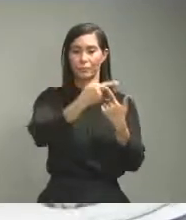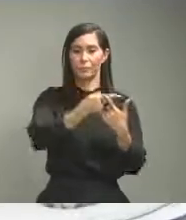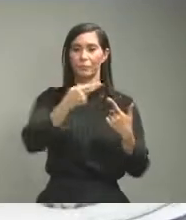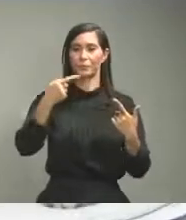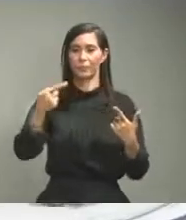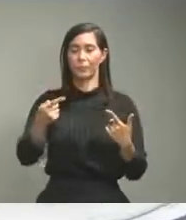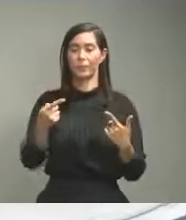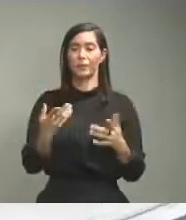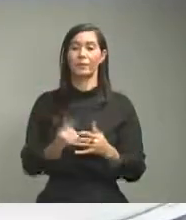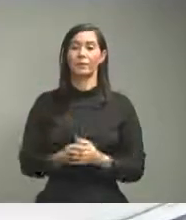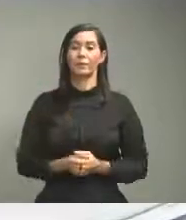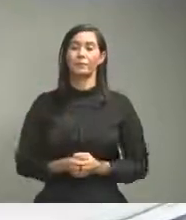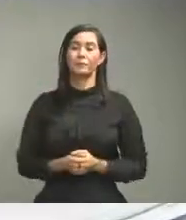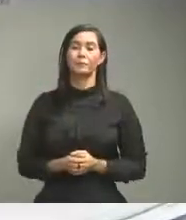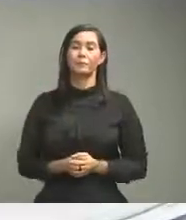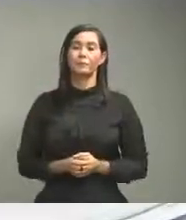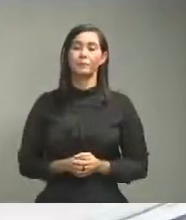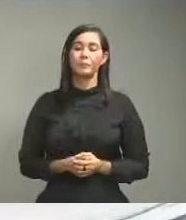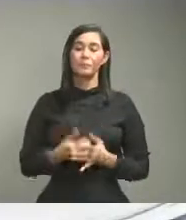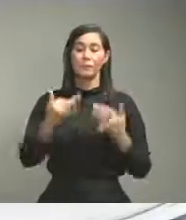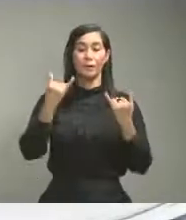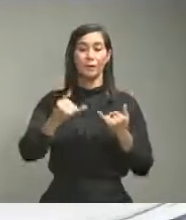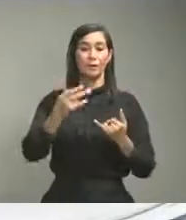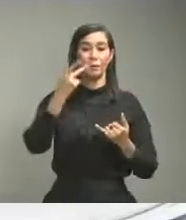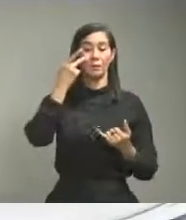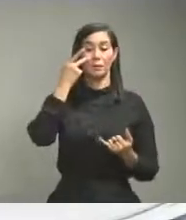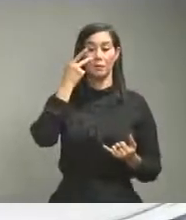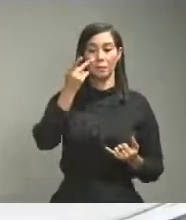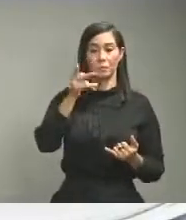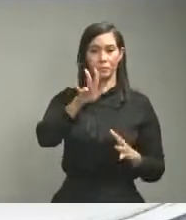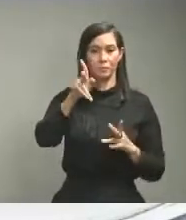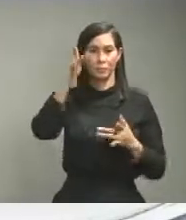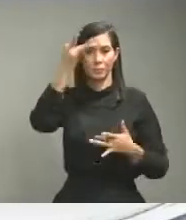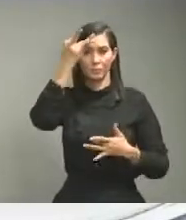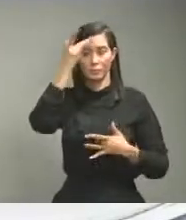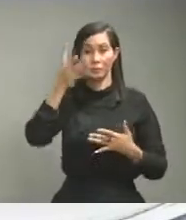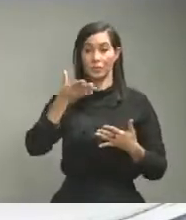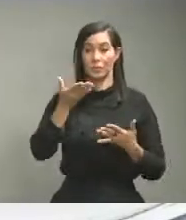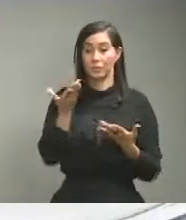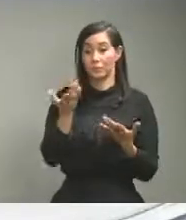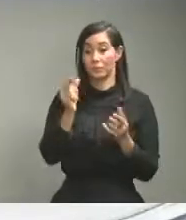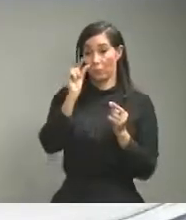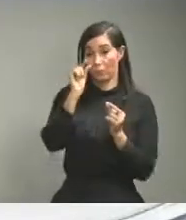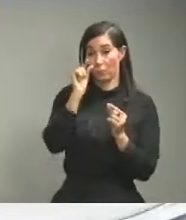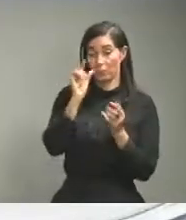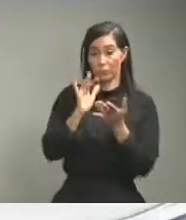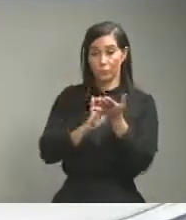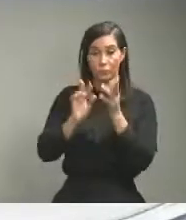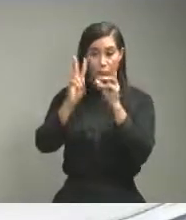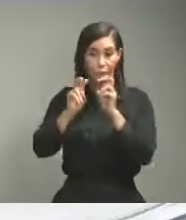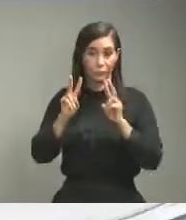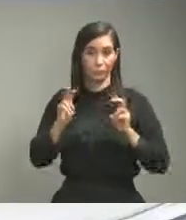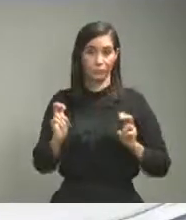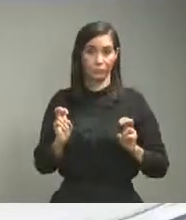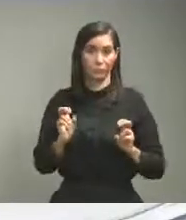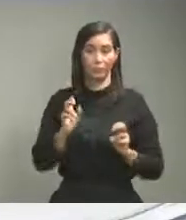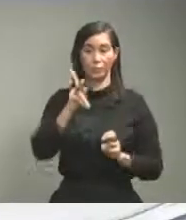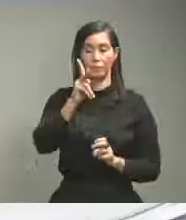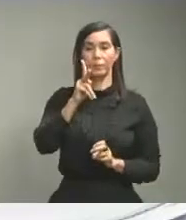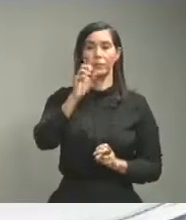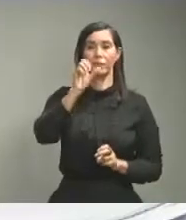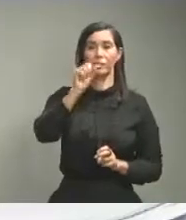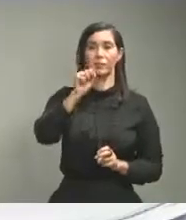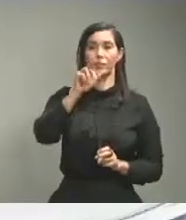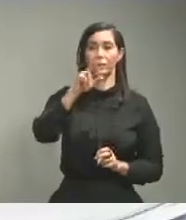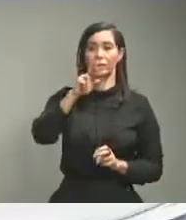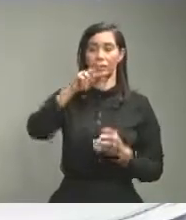baja cantidad de confirmación de casos por PCR cuando decía que el equipo